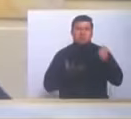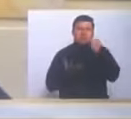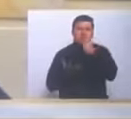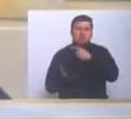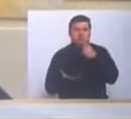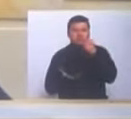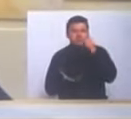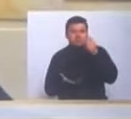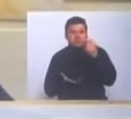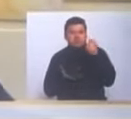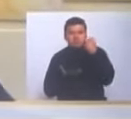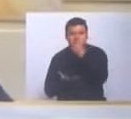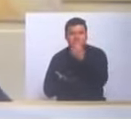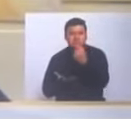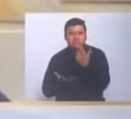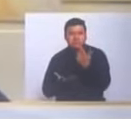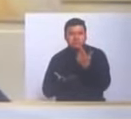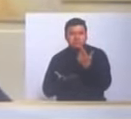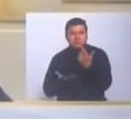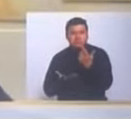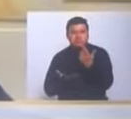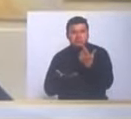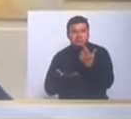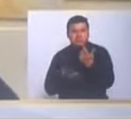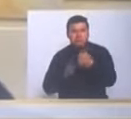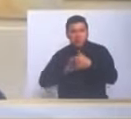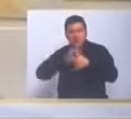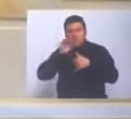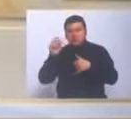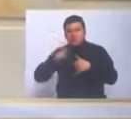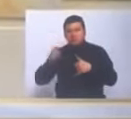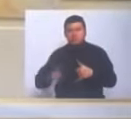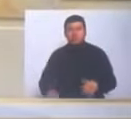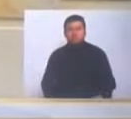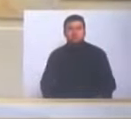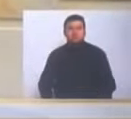necesita el mercado de la costa caribe.